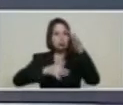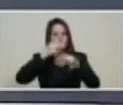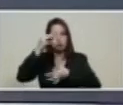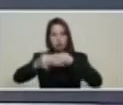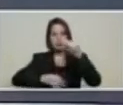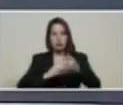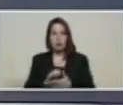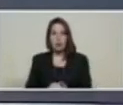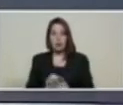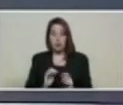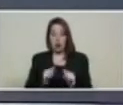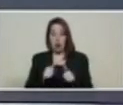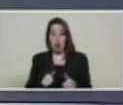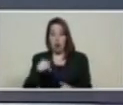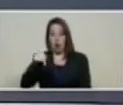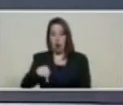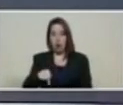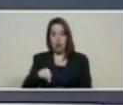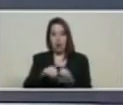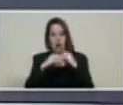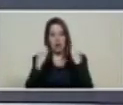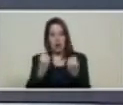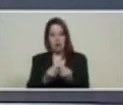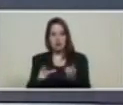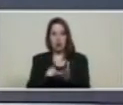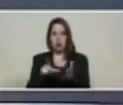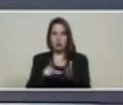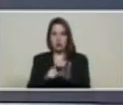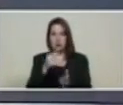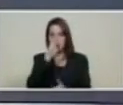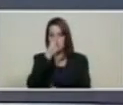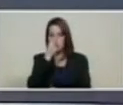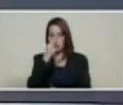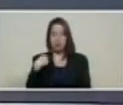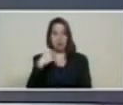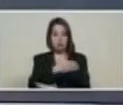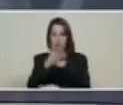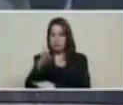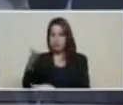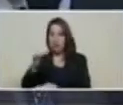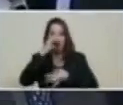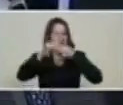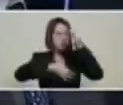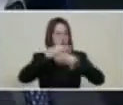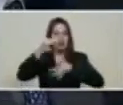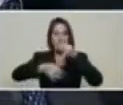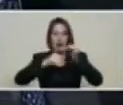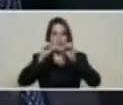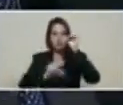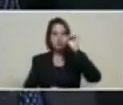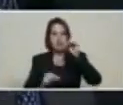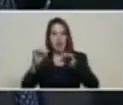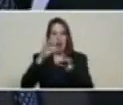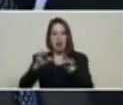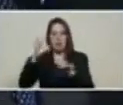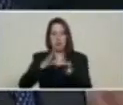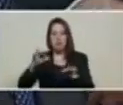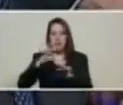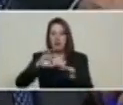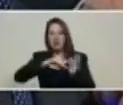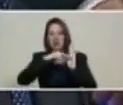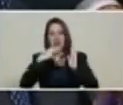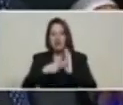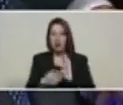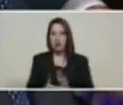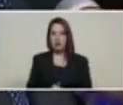las clases en los liceos compañero ministro de educación en los liceos además que estamos haciendo la agricultura urbana